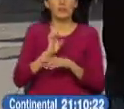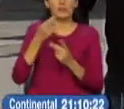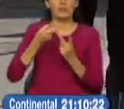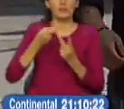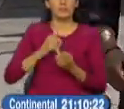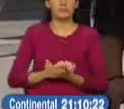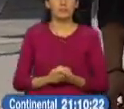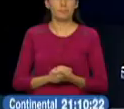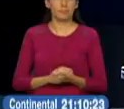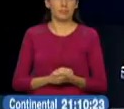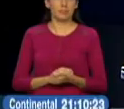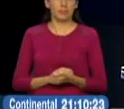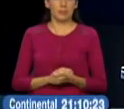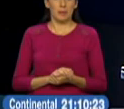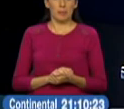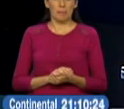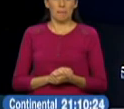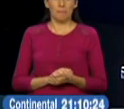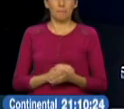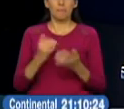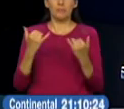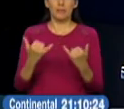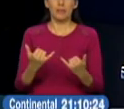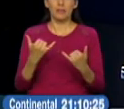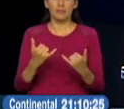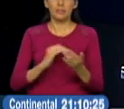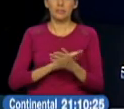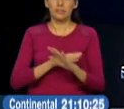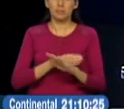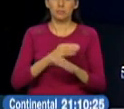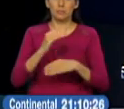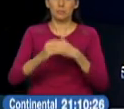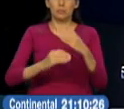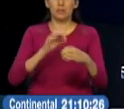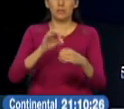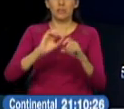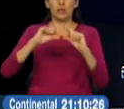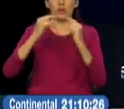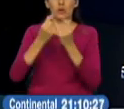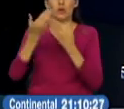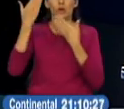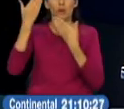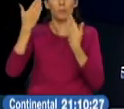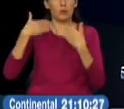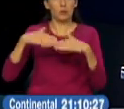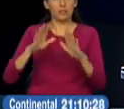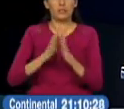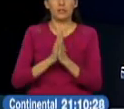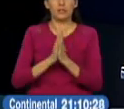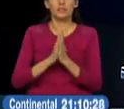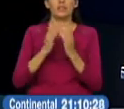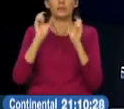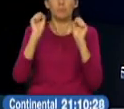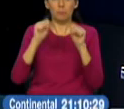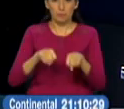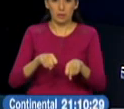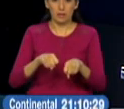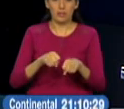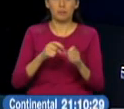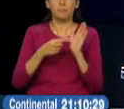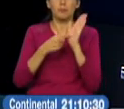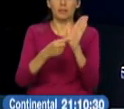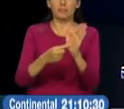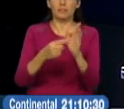Ecuador TV. Y en este momento postelectoral, las organizaciones políticas, una vez notificadas, están en capacidad de presentar distintos